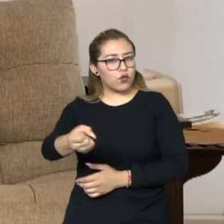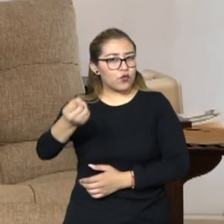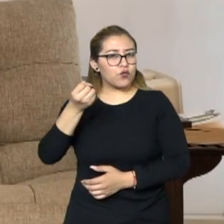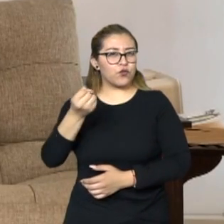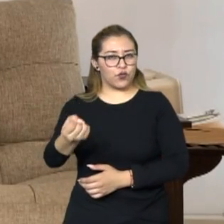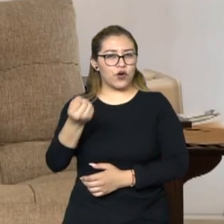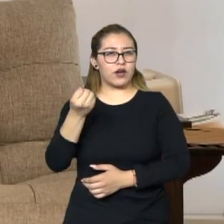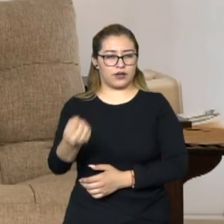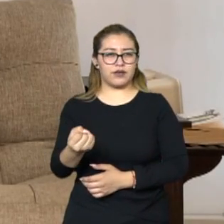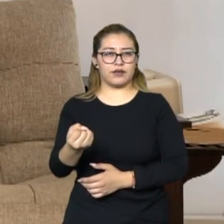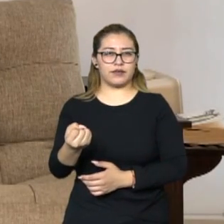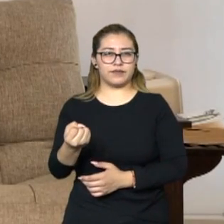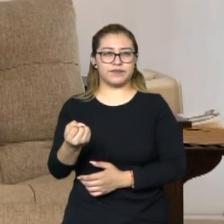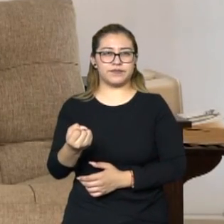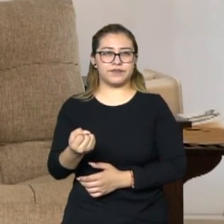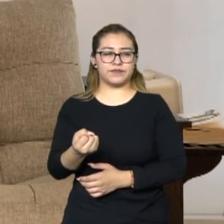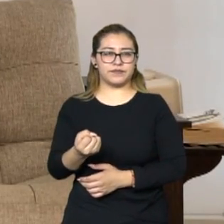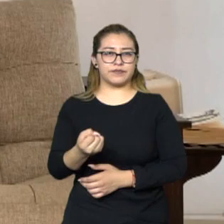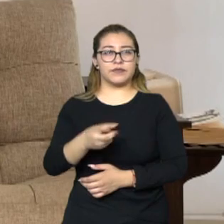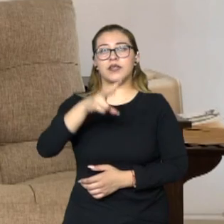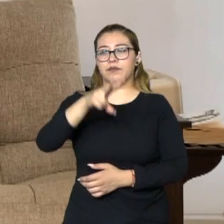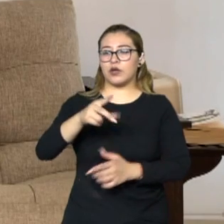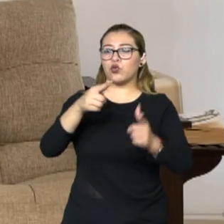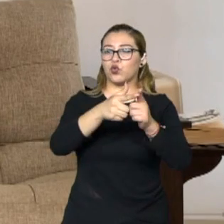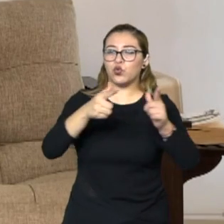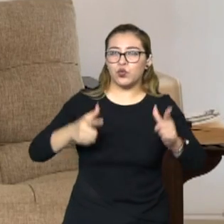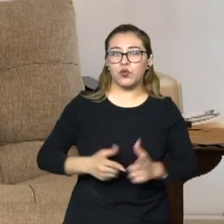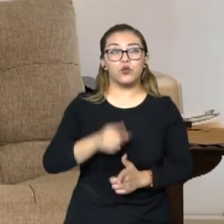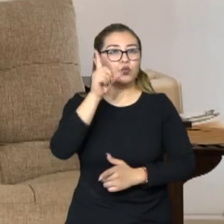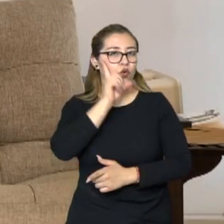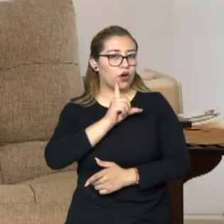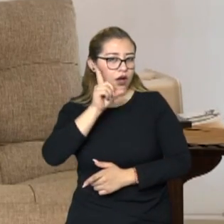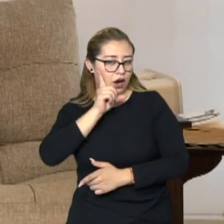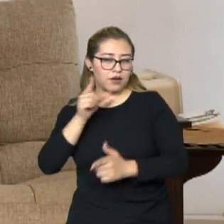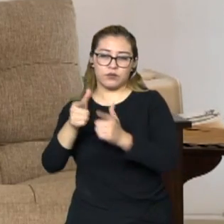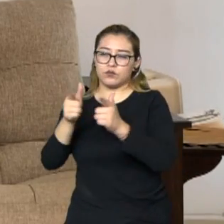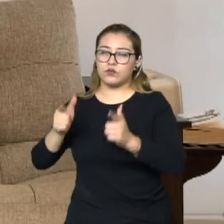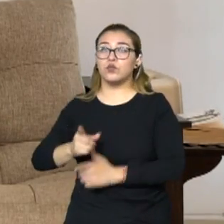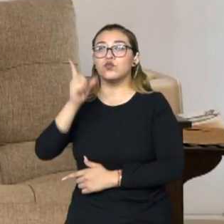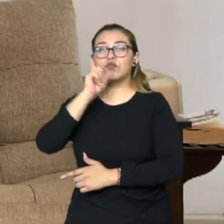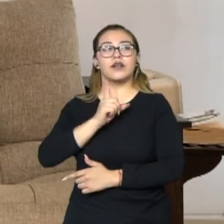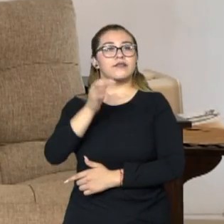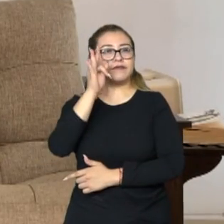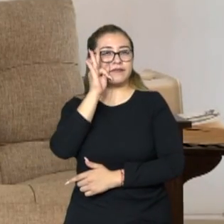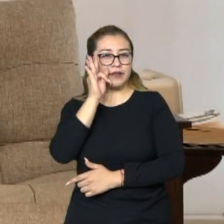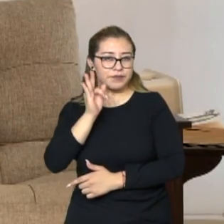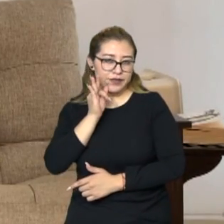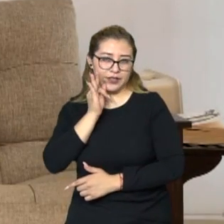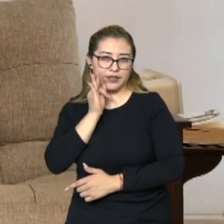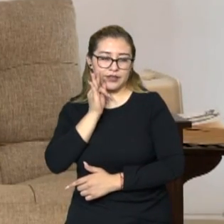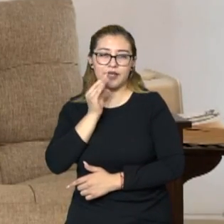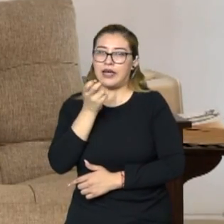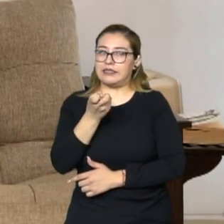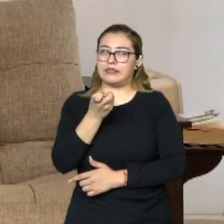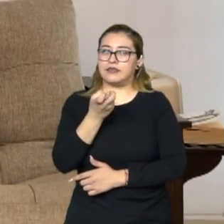redes de mujeres, de las redes feministas, que desafortunadamente